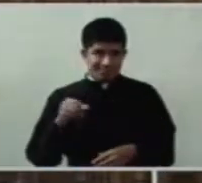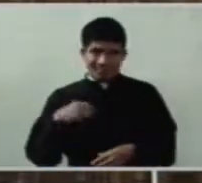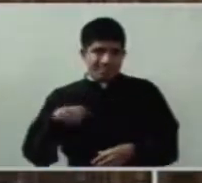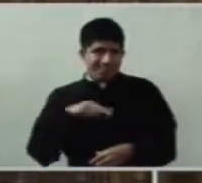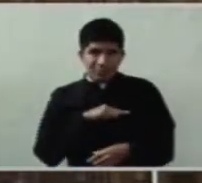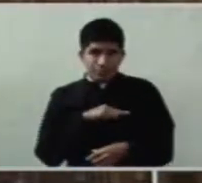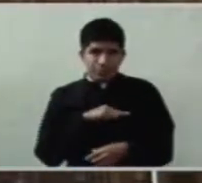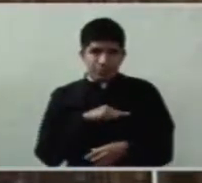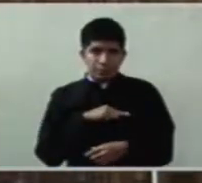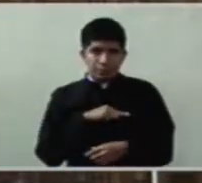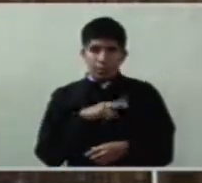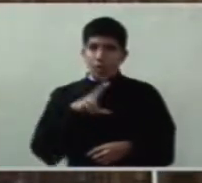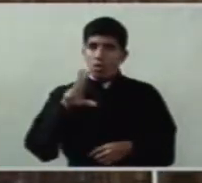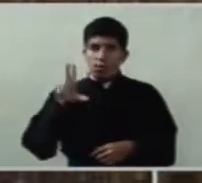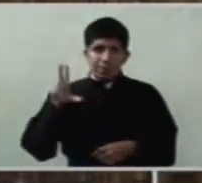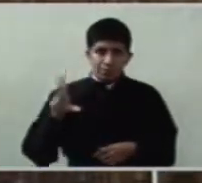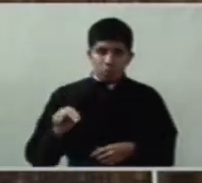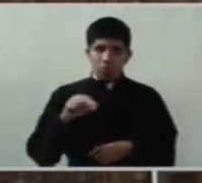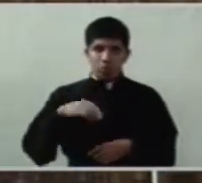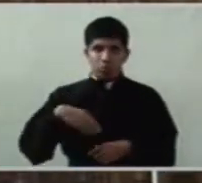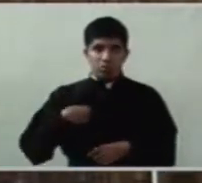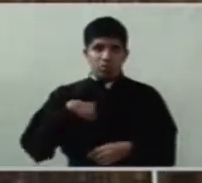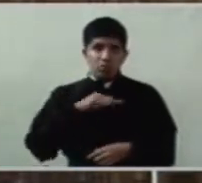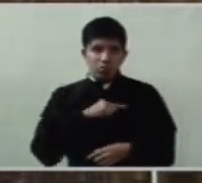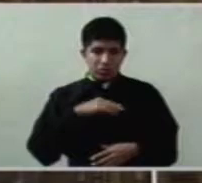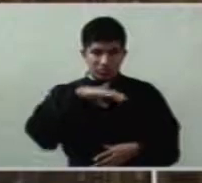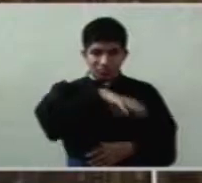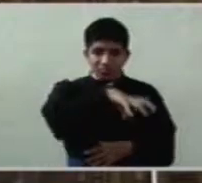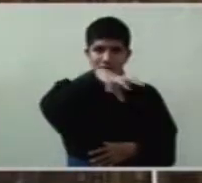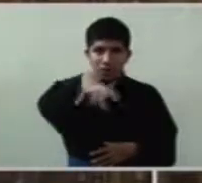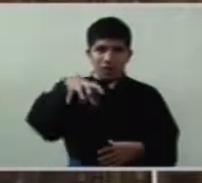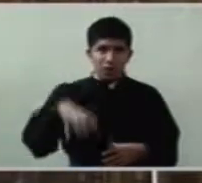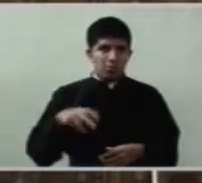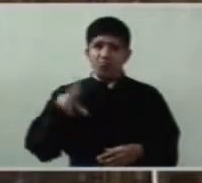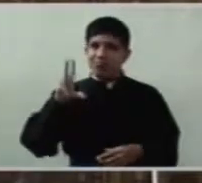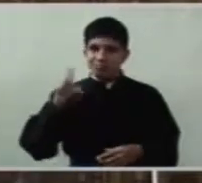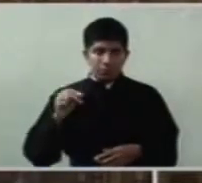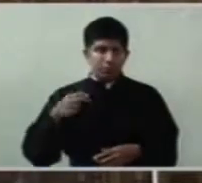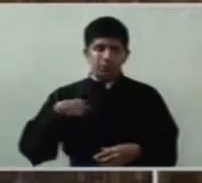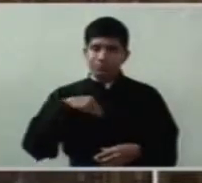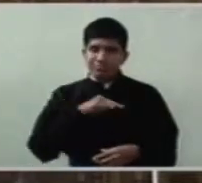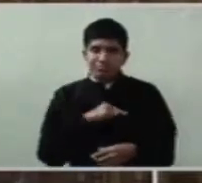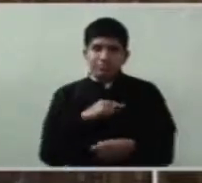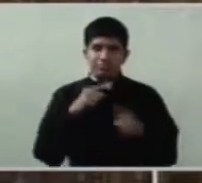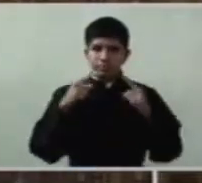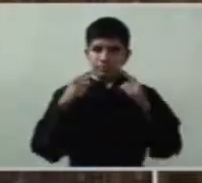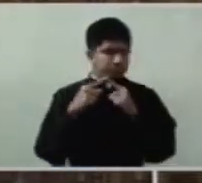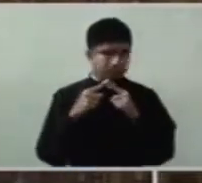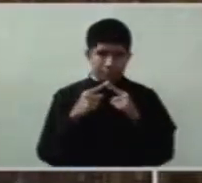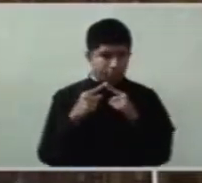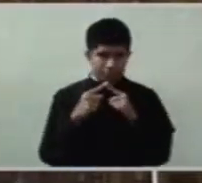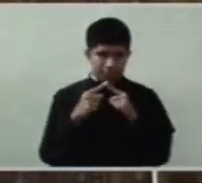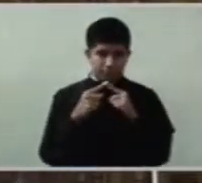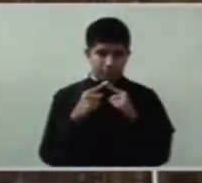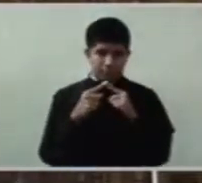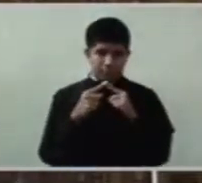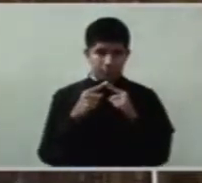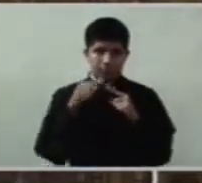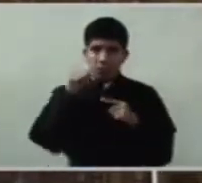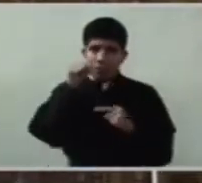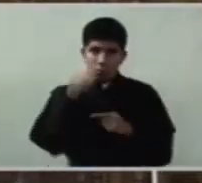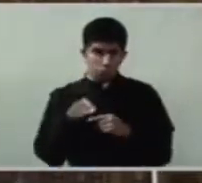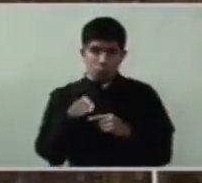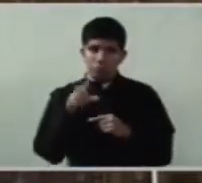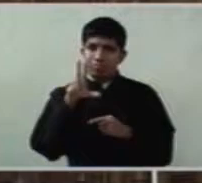nuestra la comunidad, no es nuestra la iglesia, es más, tú no eres